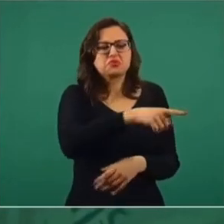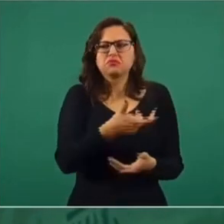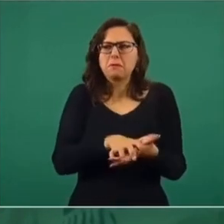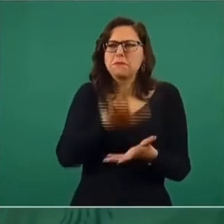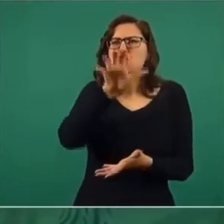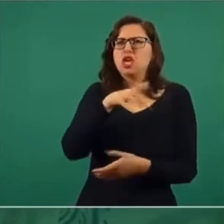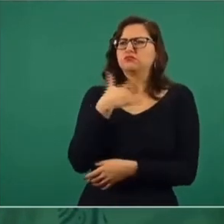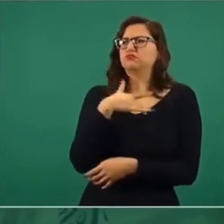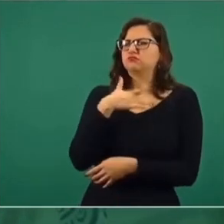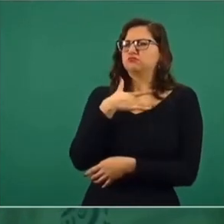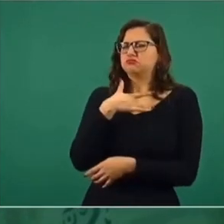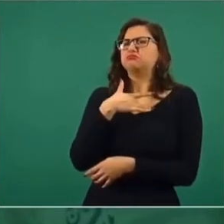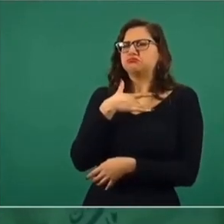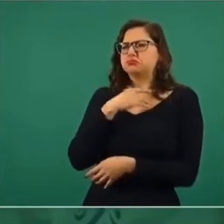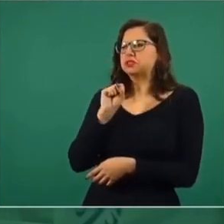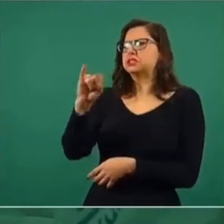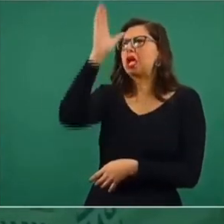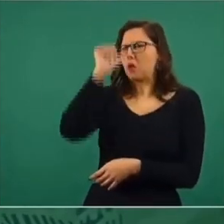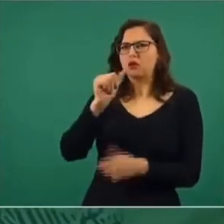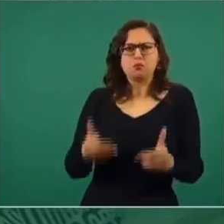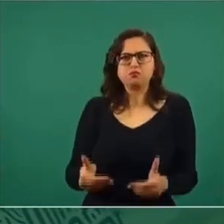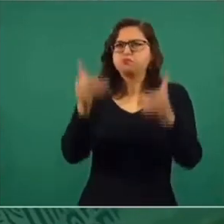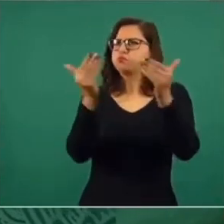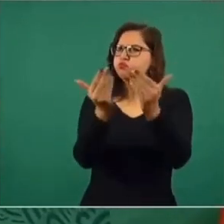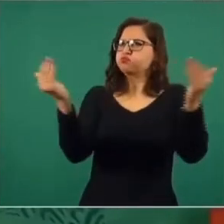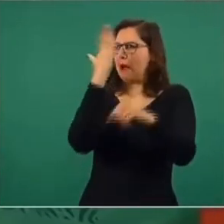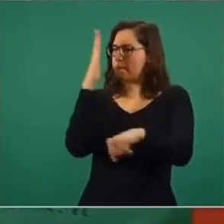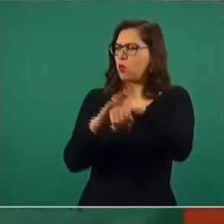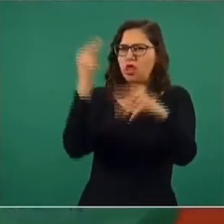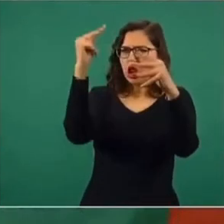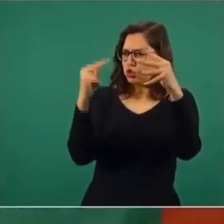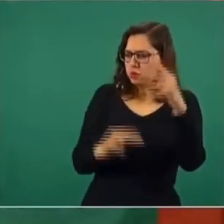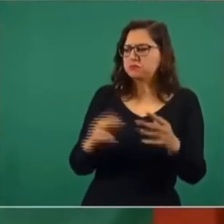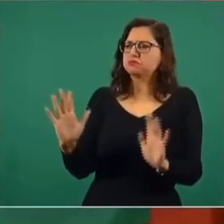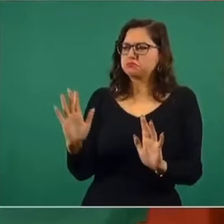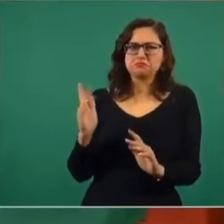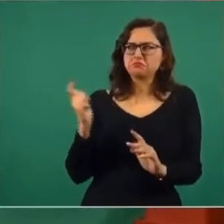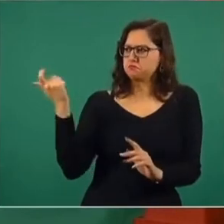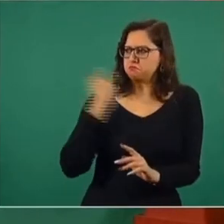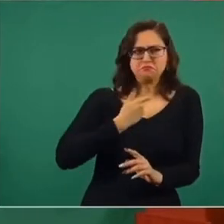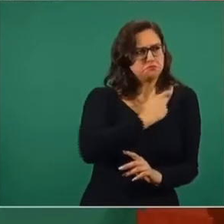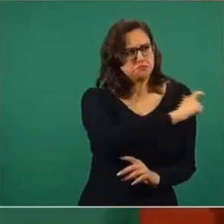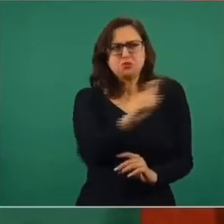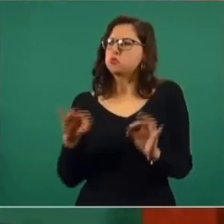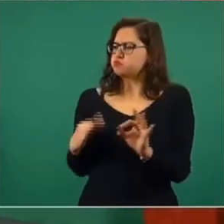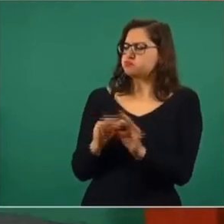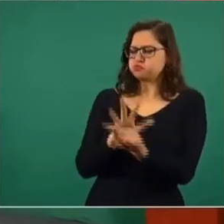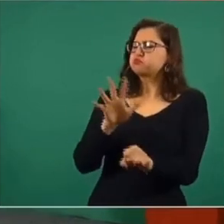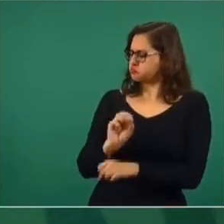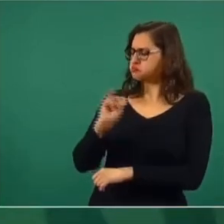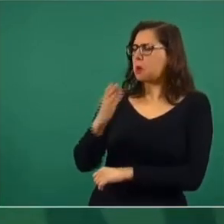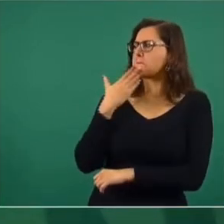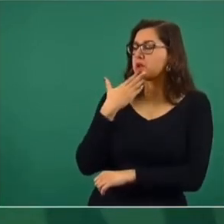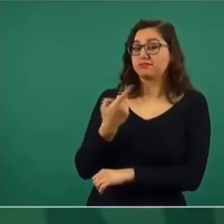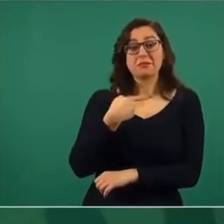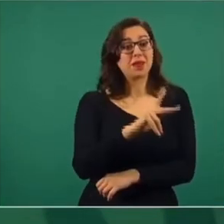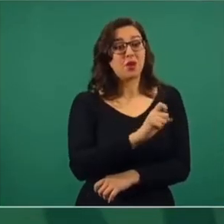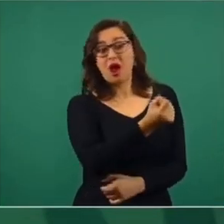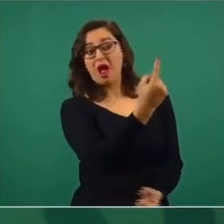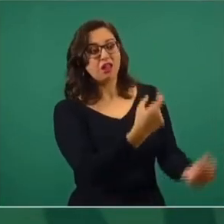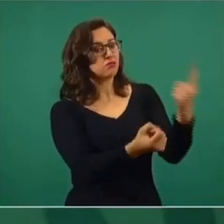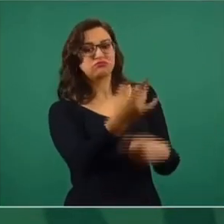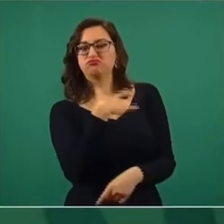la mayoría decía el memorial y ya la reparación del daño. Pero algunas familias dijeron, no,